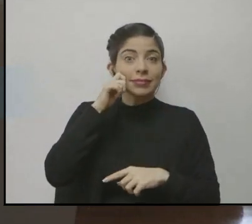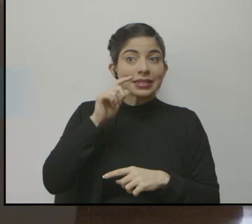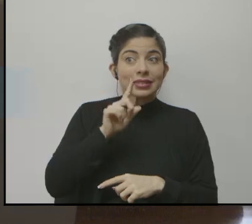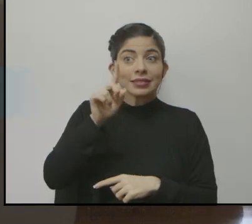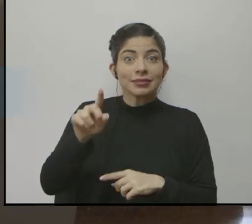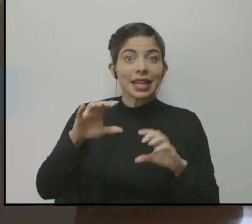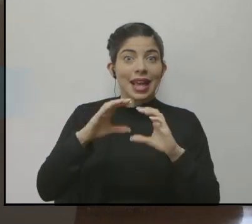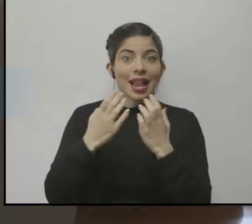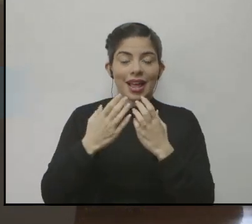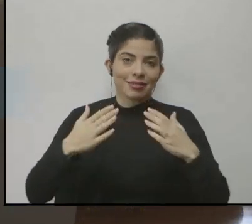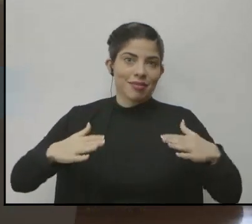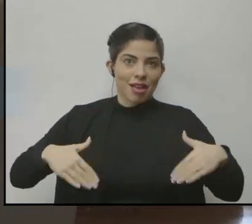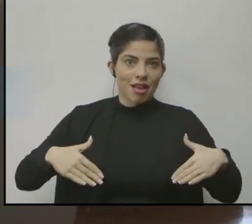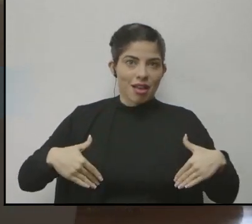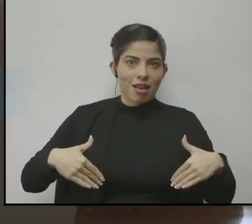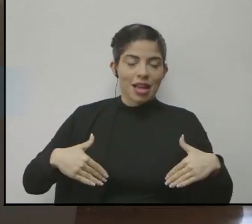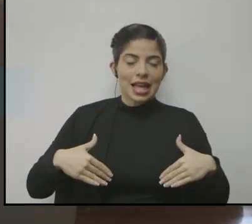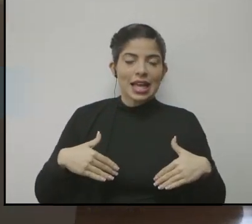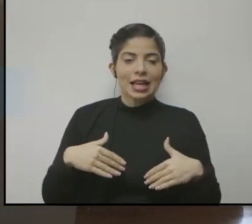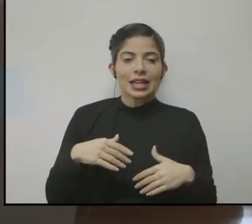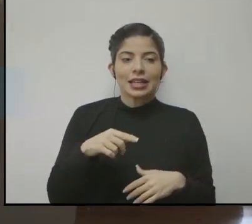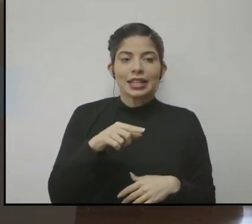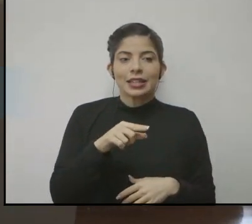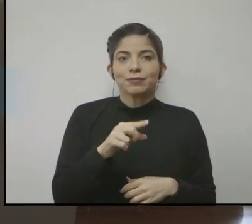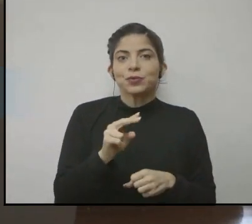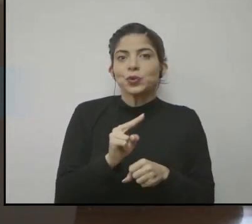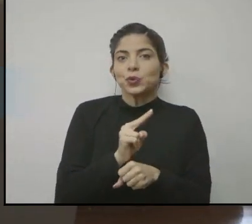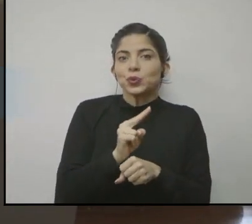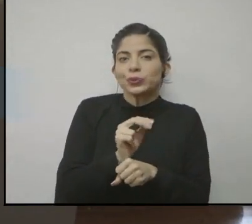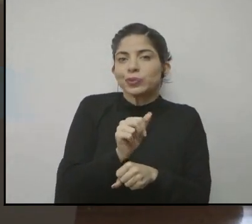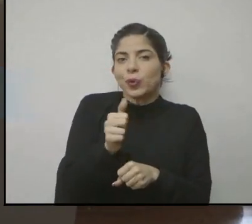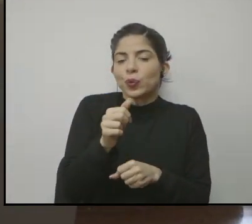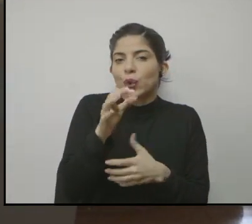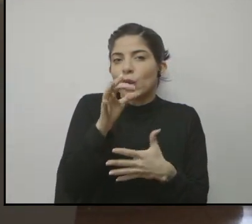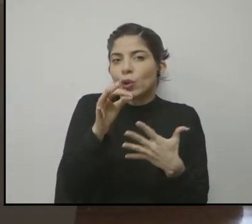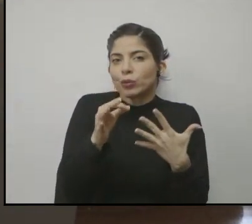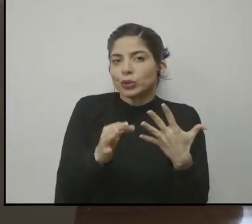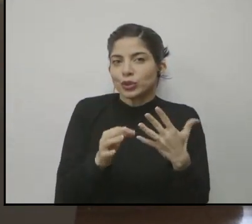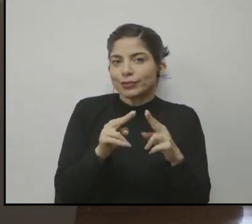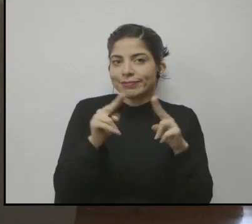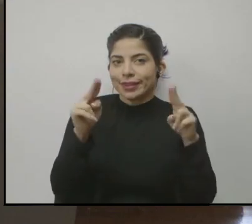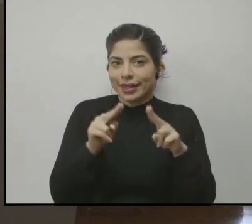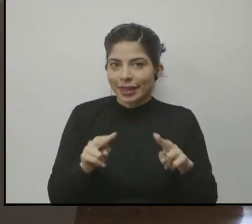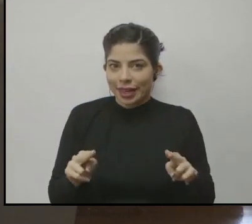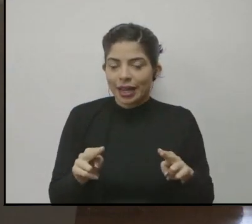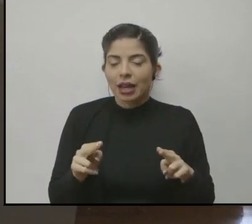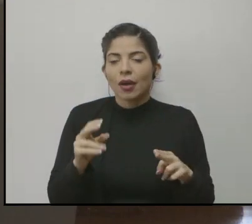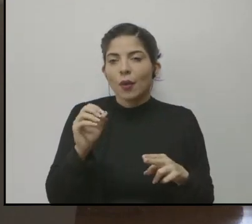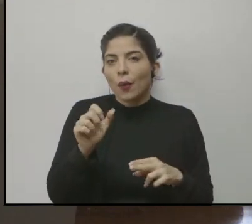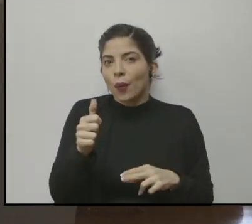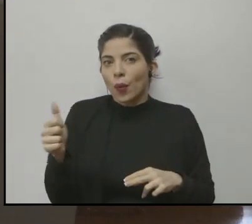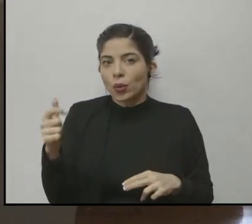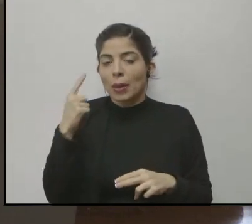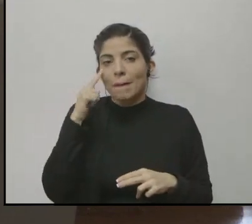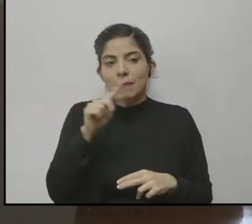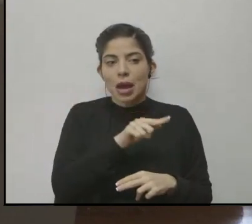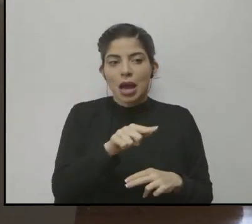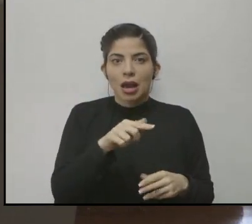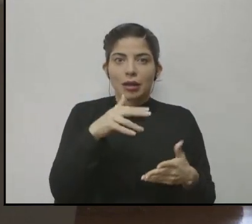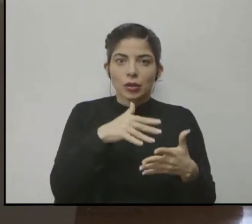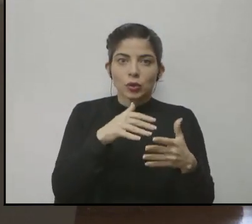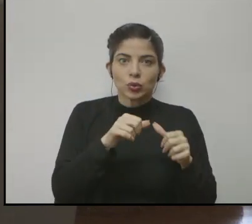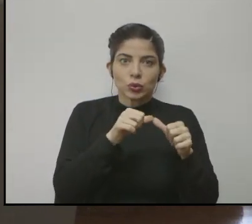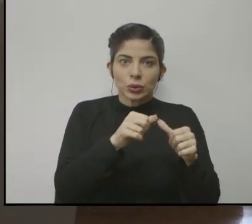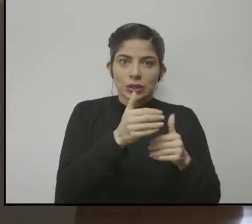clases, sino que utilizando medios virtuales u otras opciones para seguir su proceso educativo.